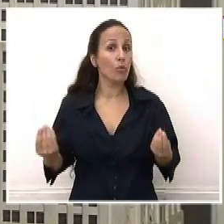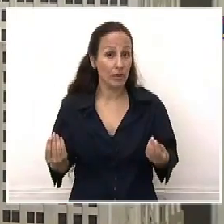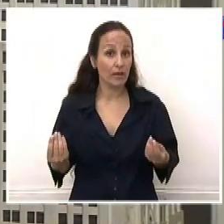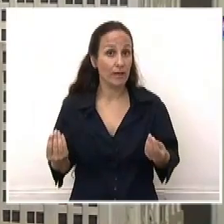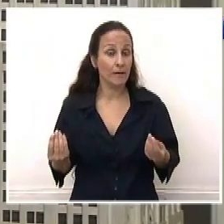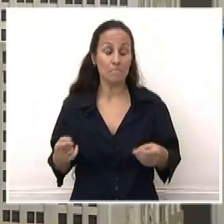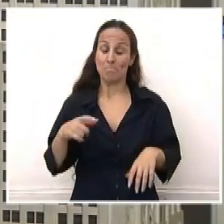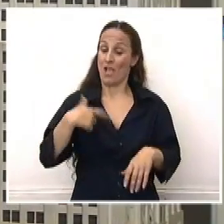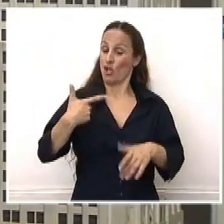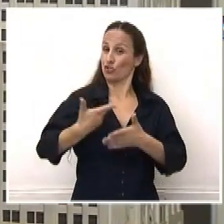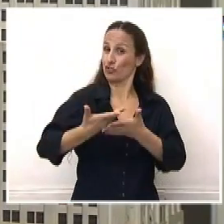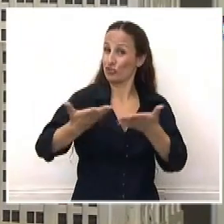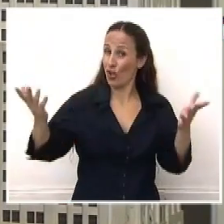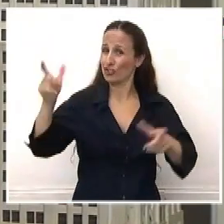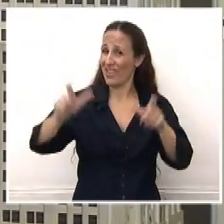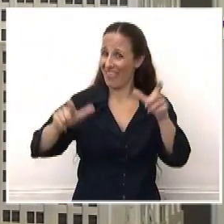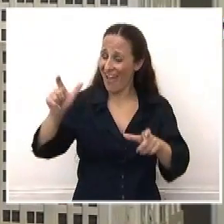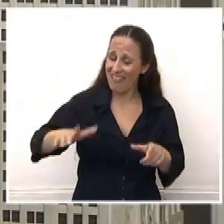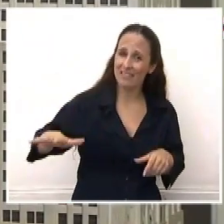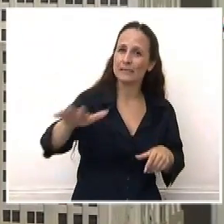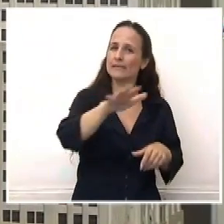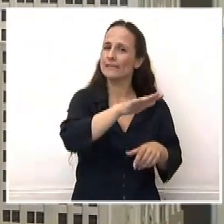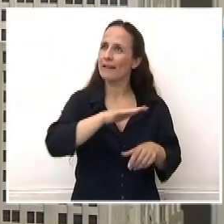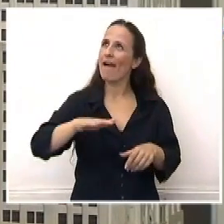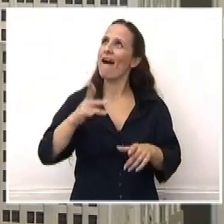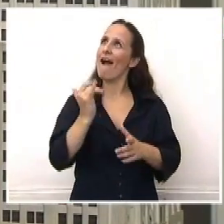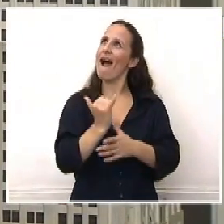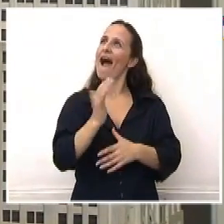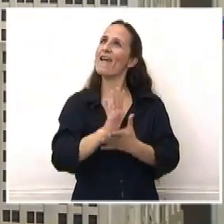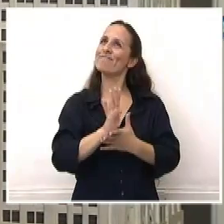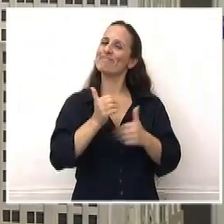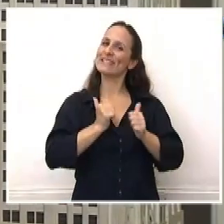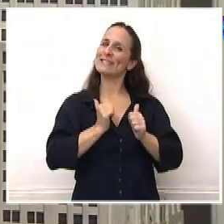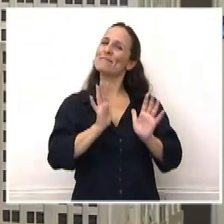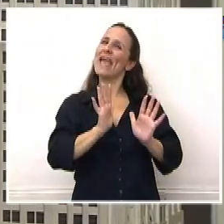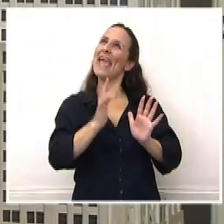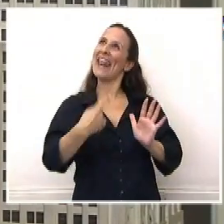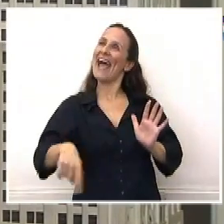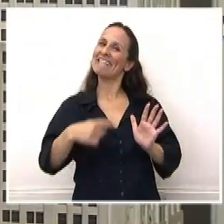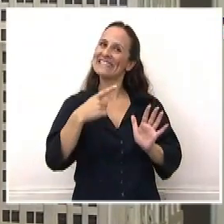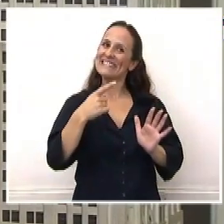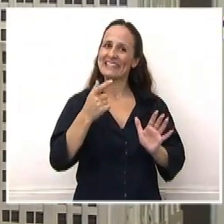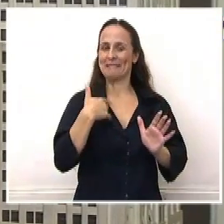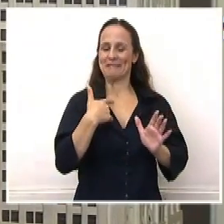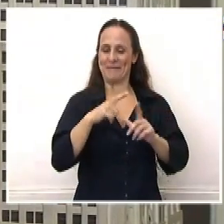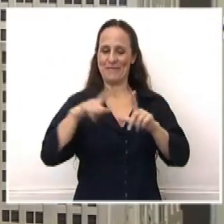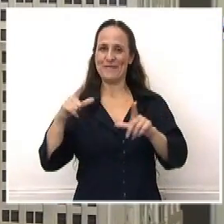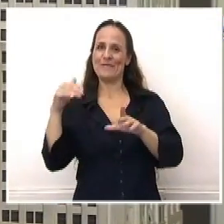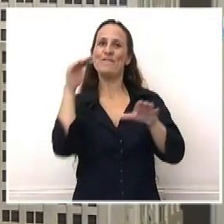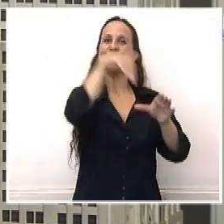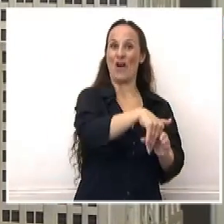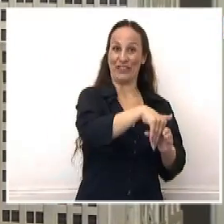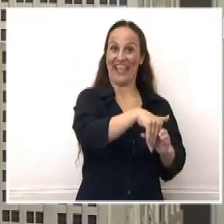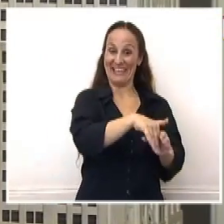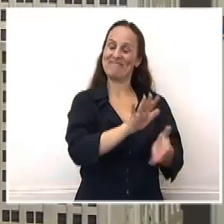deposita las esperanzas en una urna, un voto, y luego es defraudada,